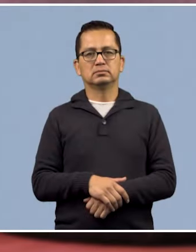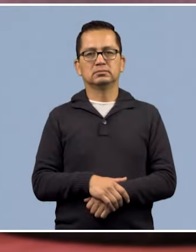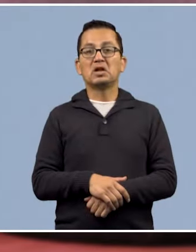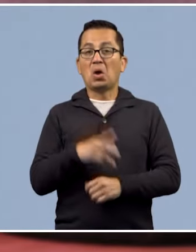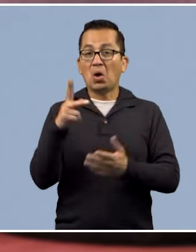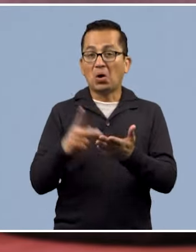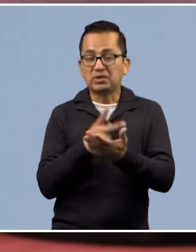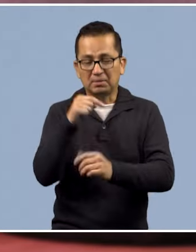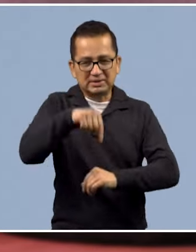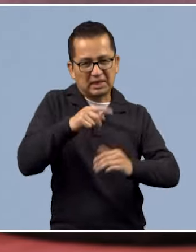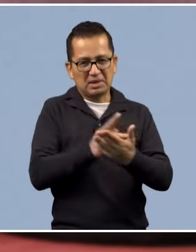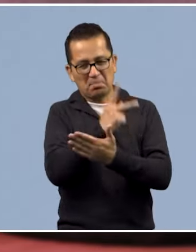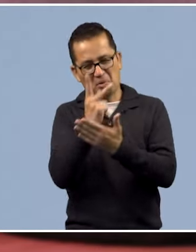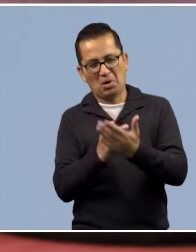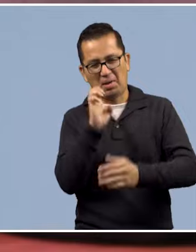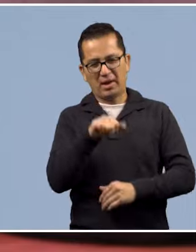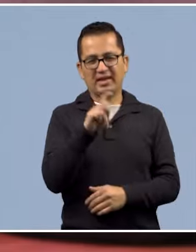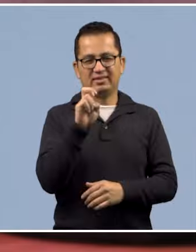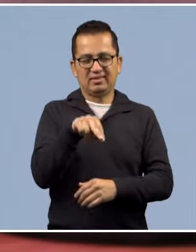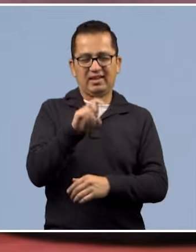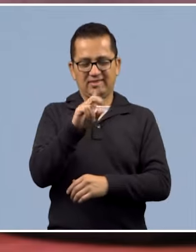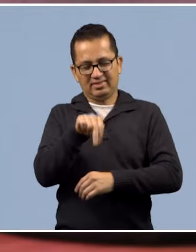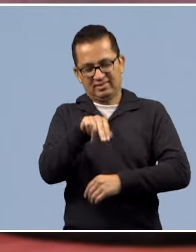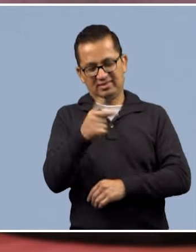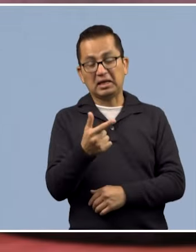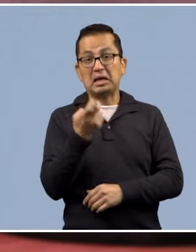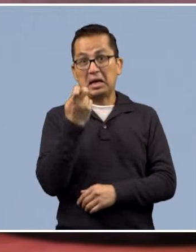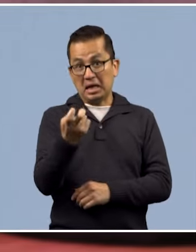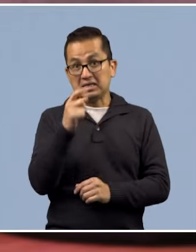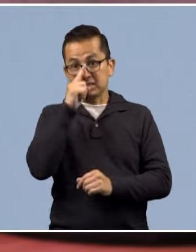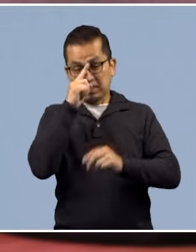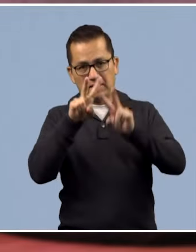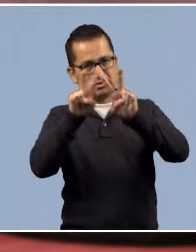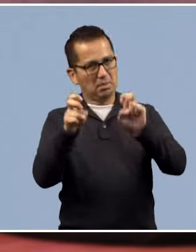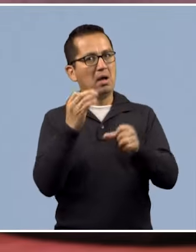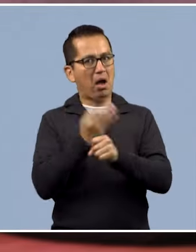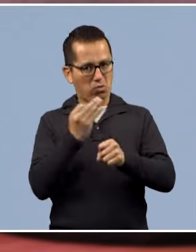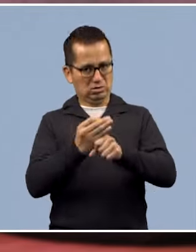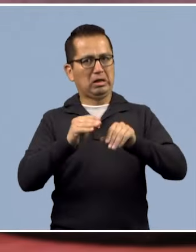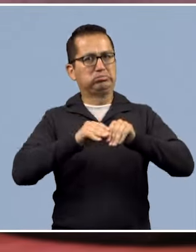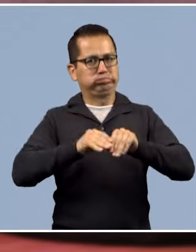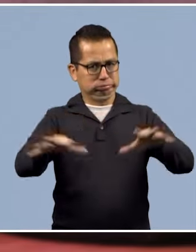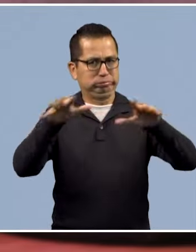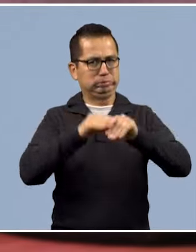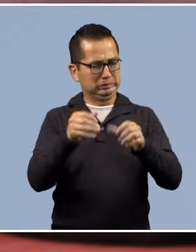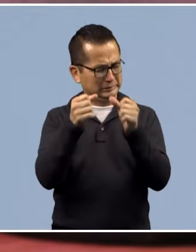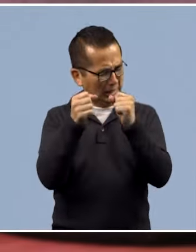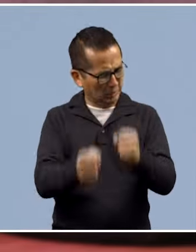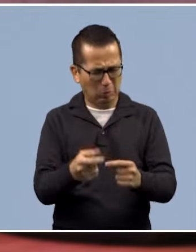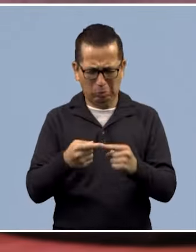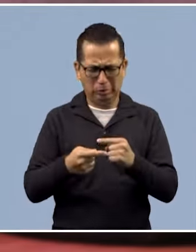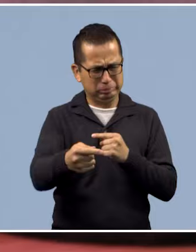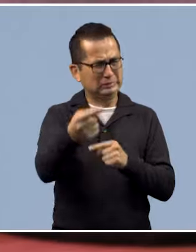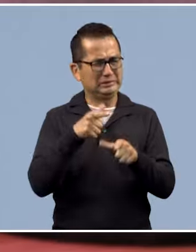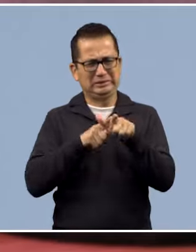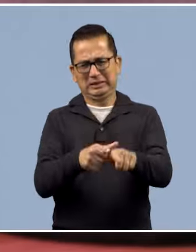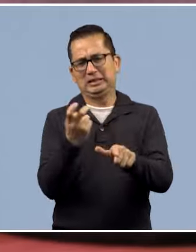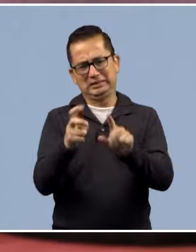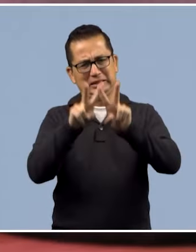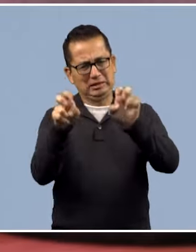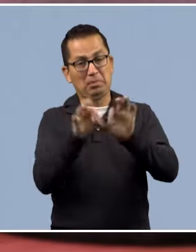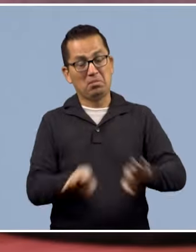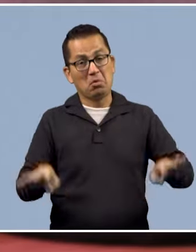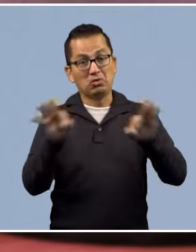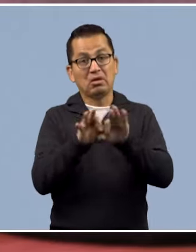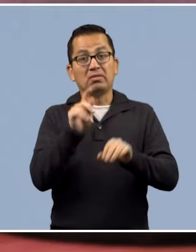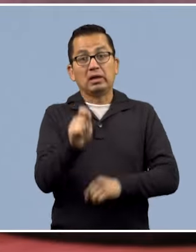Ya estamos de vuelta aquí en Entrenning con el tema que seguramente será tendencia ahora y los próximos meses en el país, que es el agua.